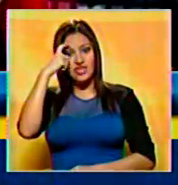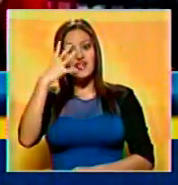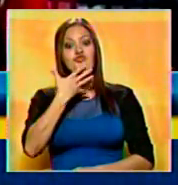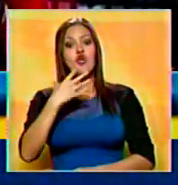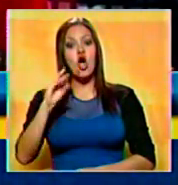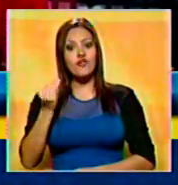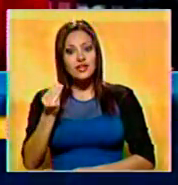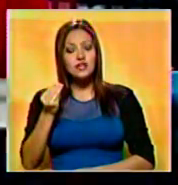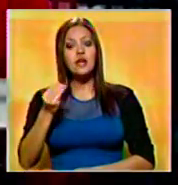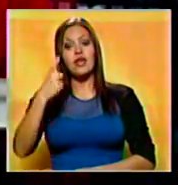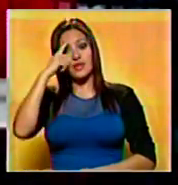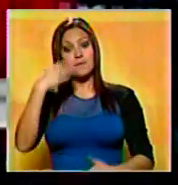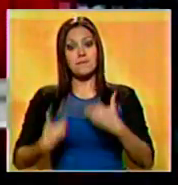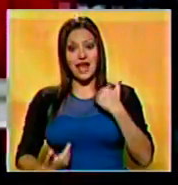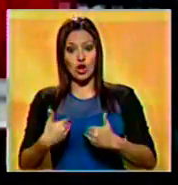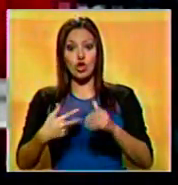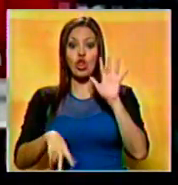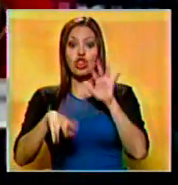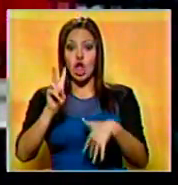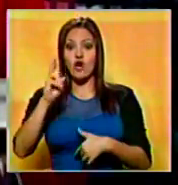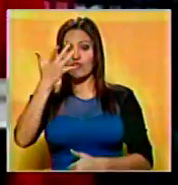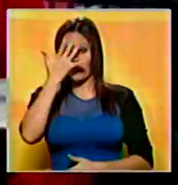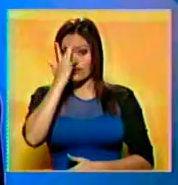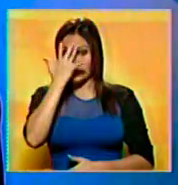la Juventud, este miércoles 12 de febrero.